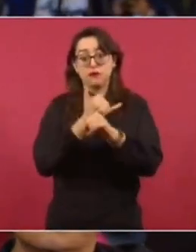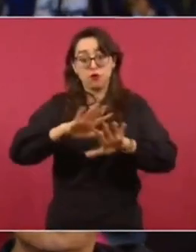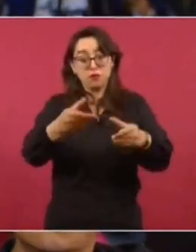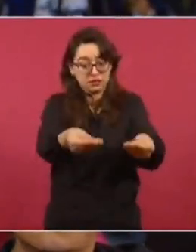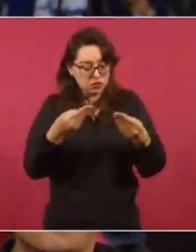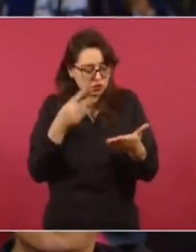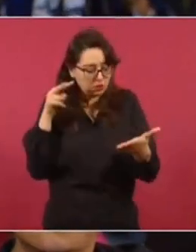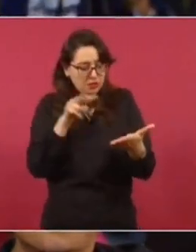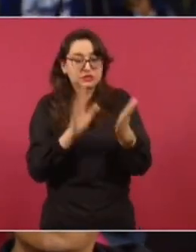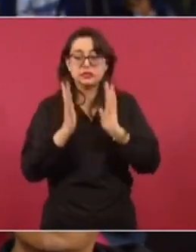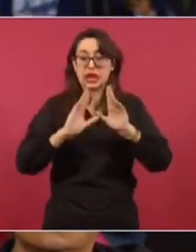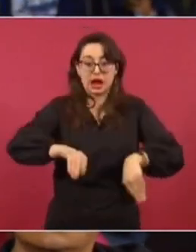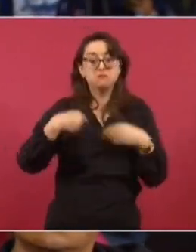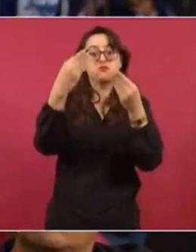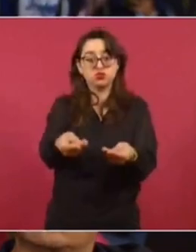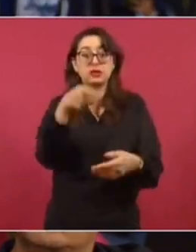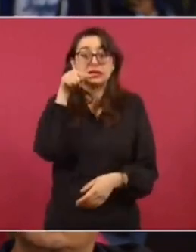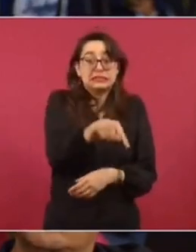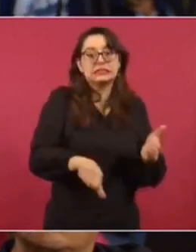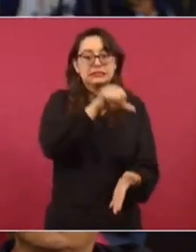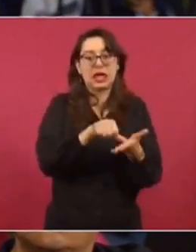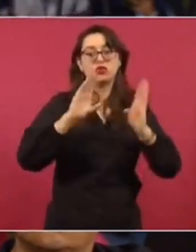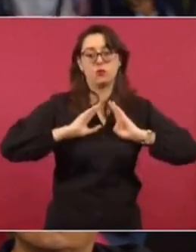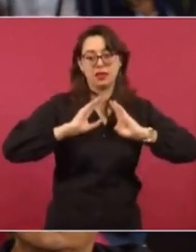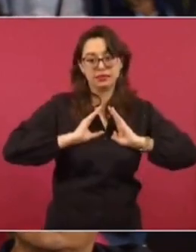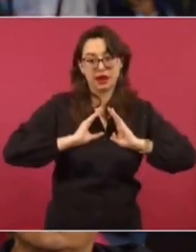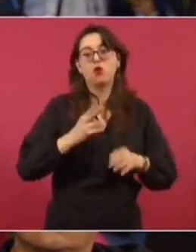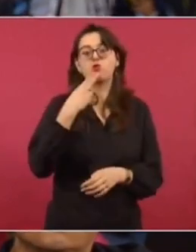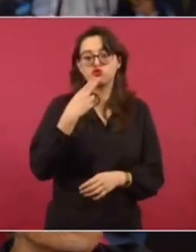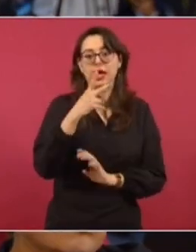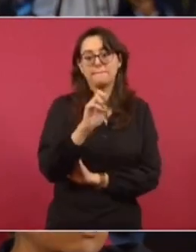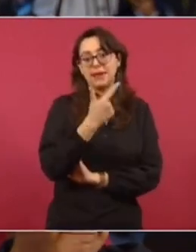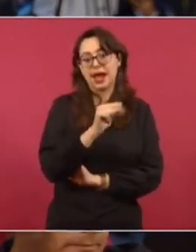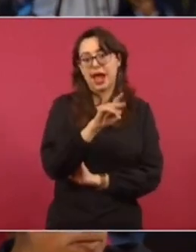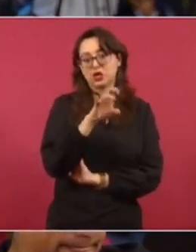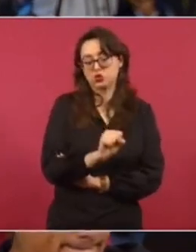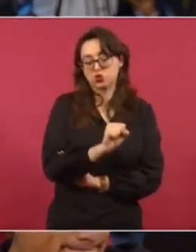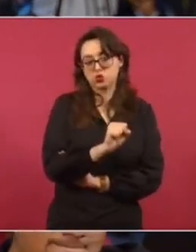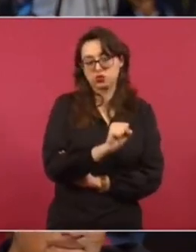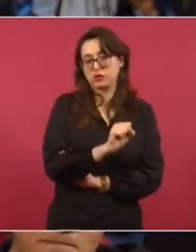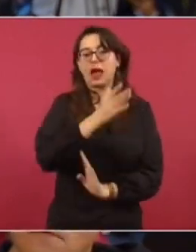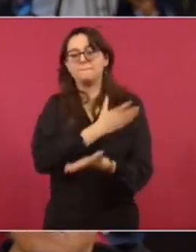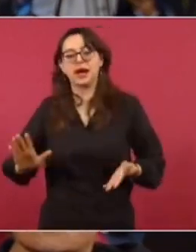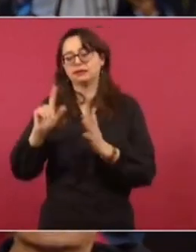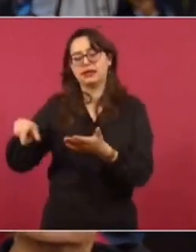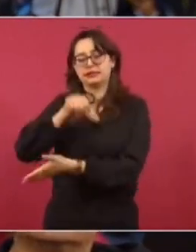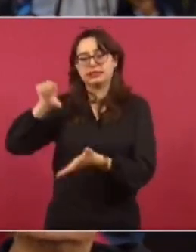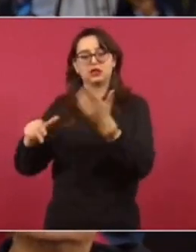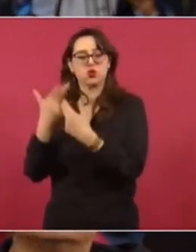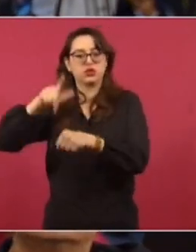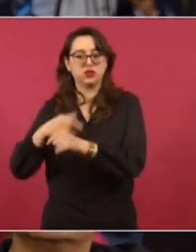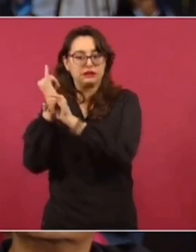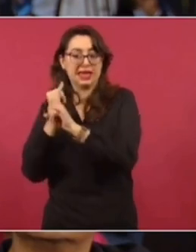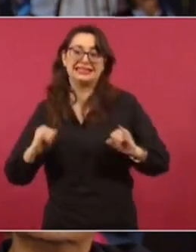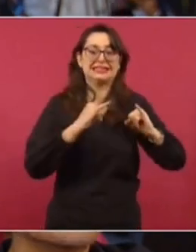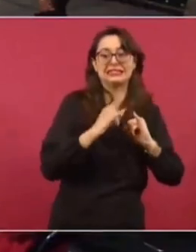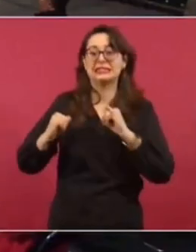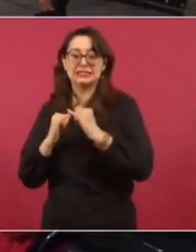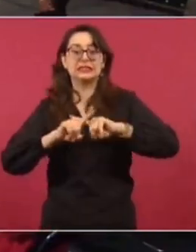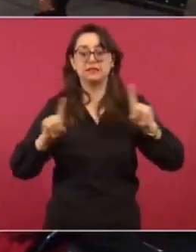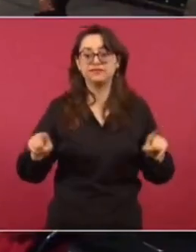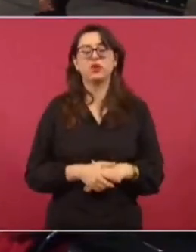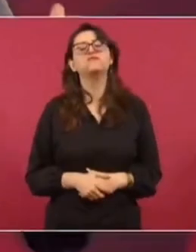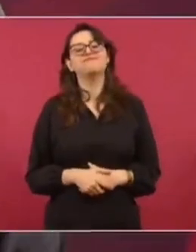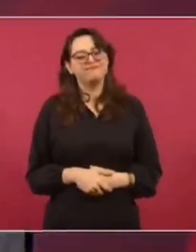le hemos entregado una copia, es que el Centro Militar de Inteligencia opera el sistema Pegasus, independientemente del Centro Nacional de Inteligencia. Son dos organismos distintos. pero